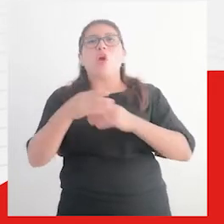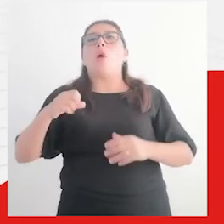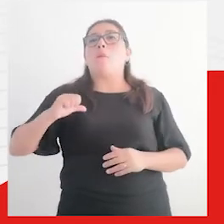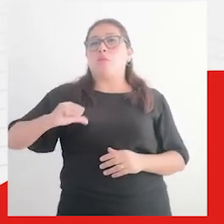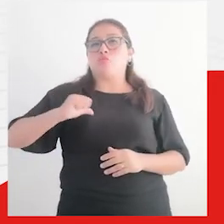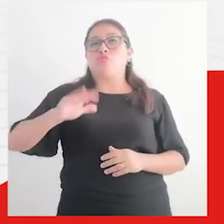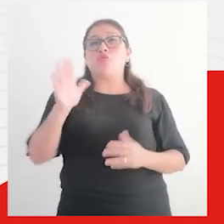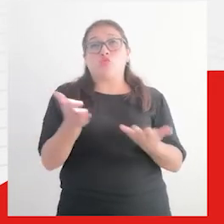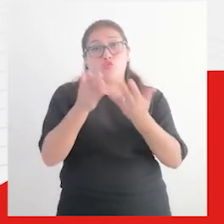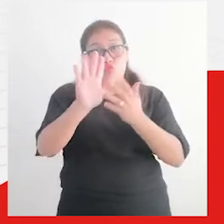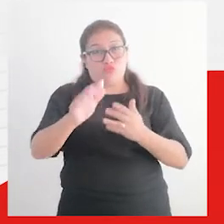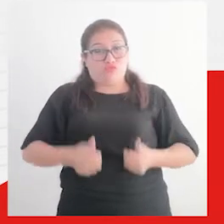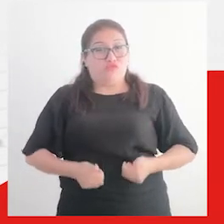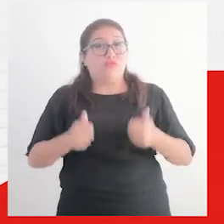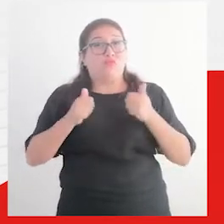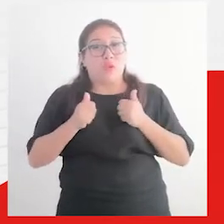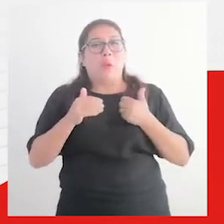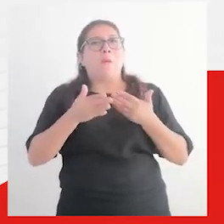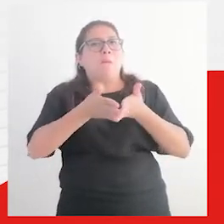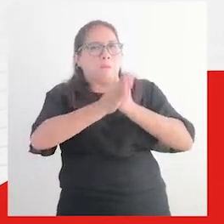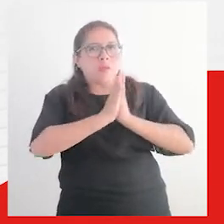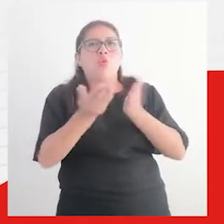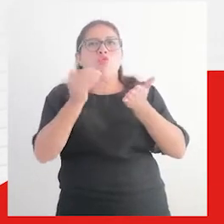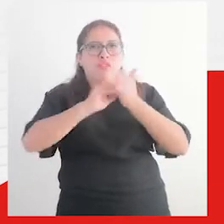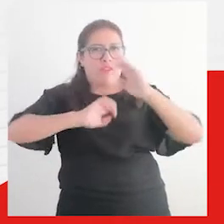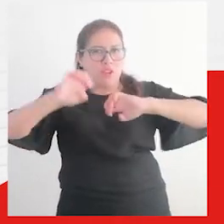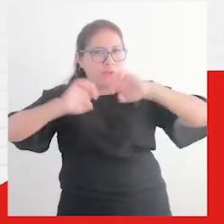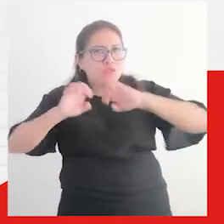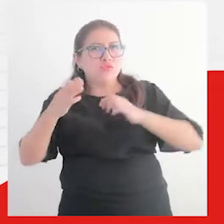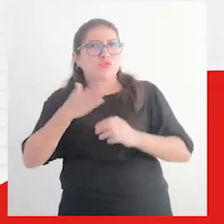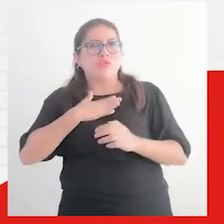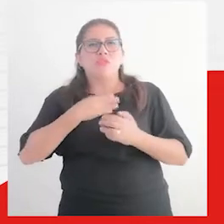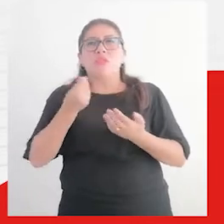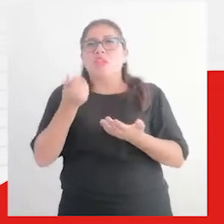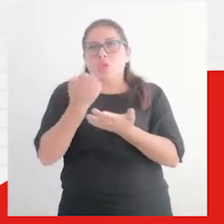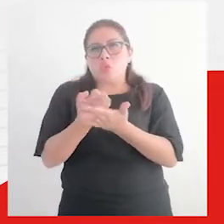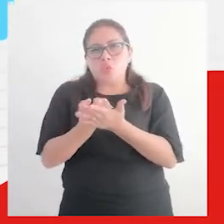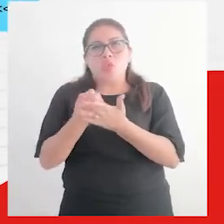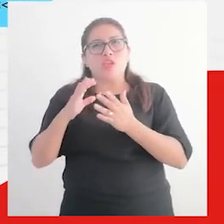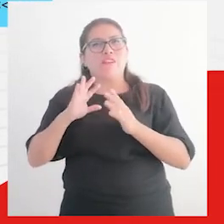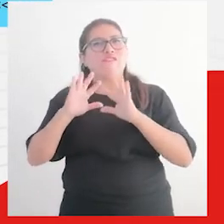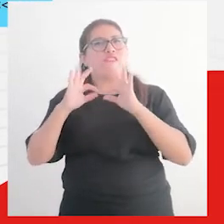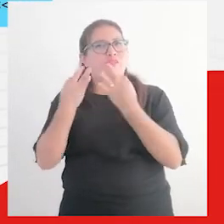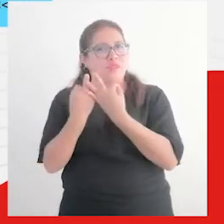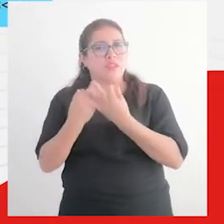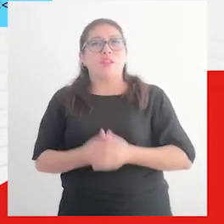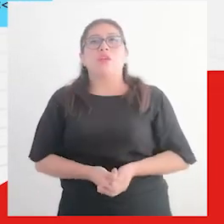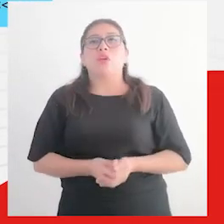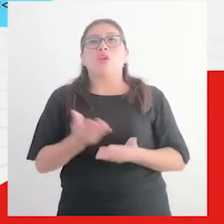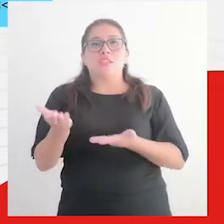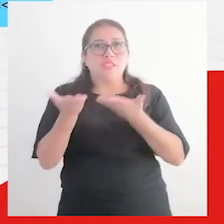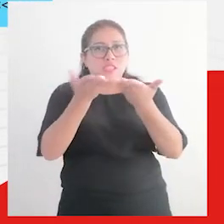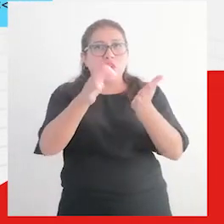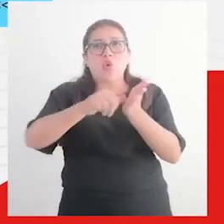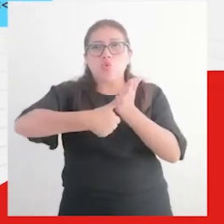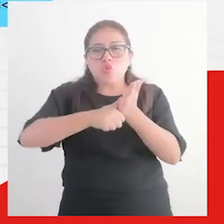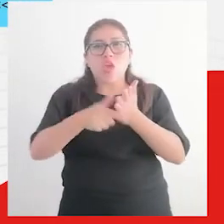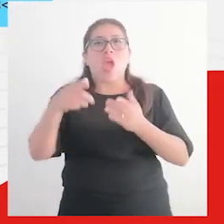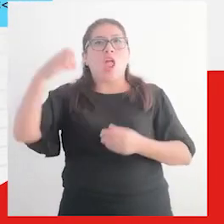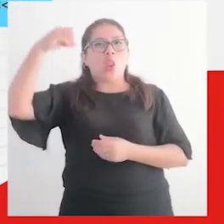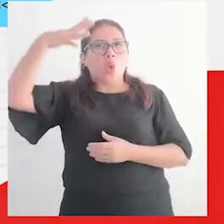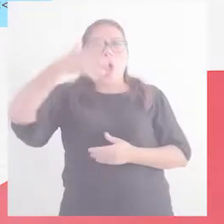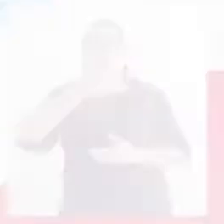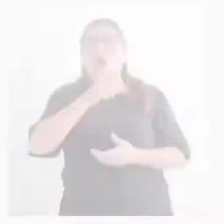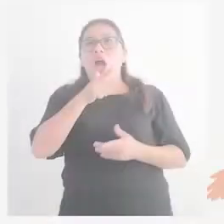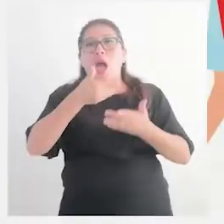solicitar una nueva evaluación socioeconómica. Lleva el DNI de las personas que viven en tu hogar y recibos de agua o luz si tienes